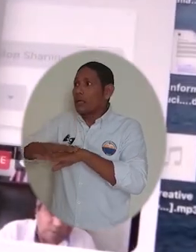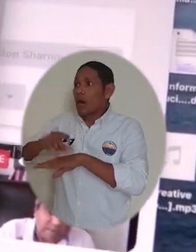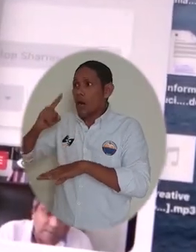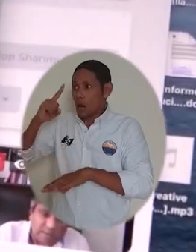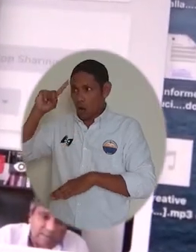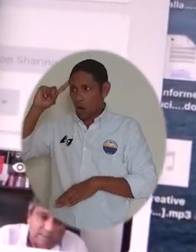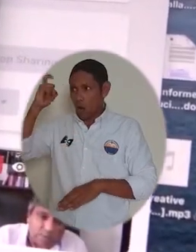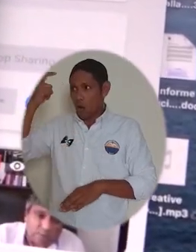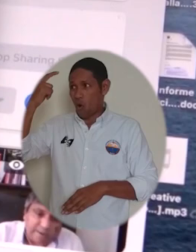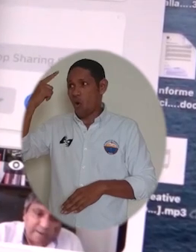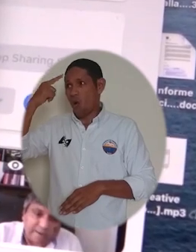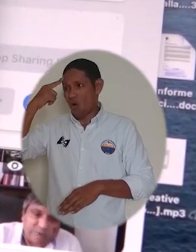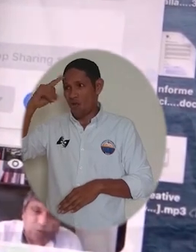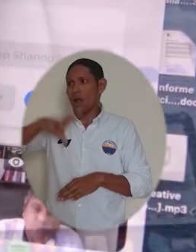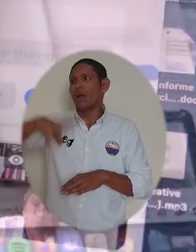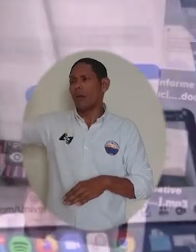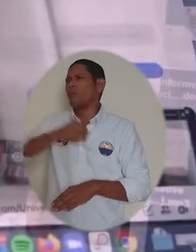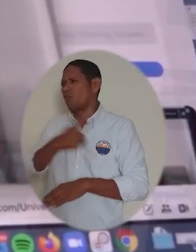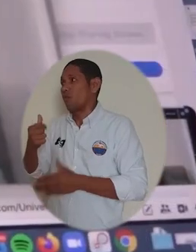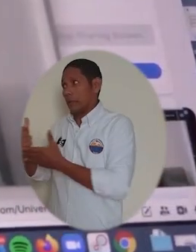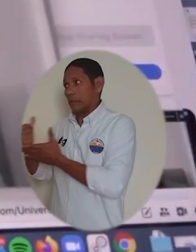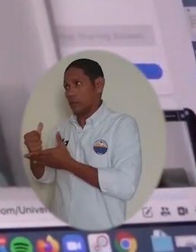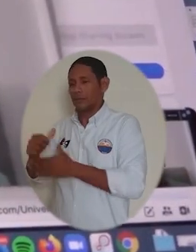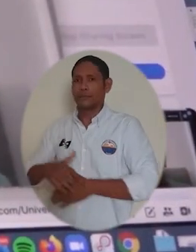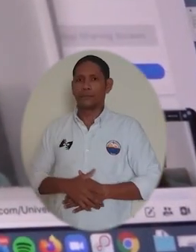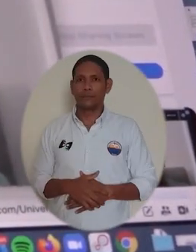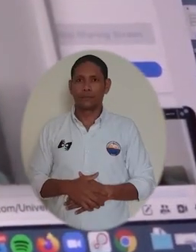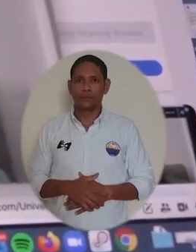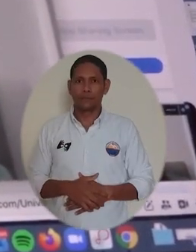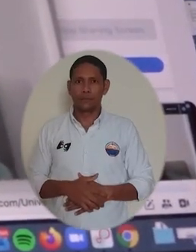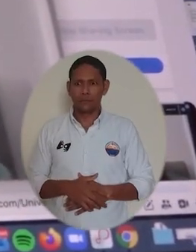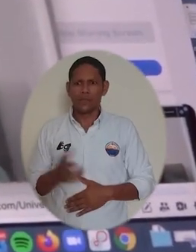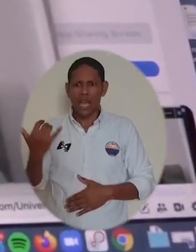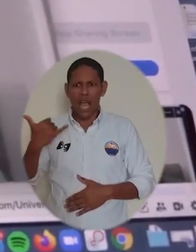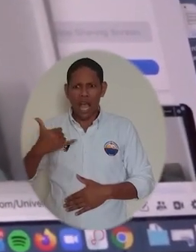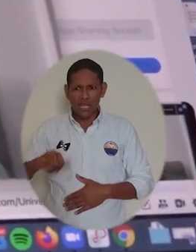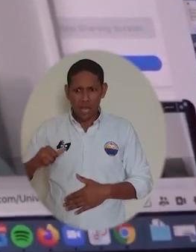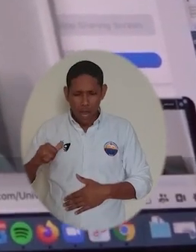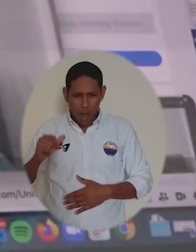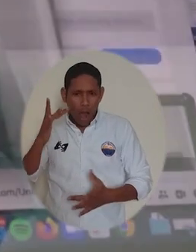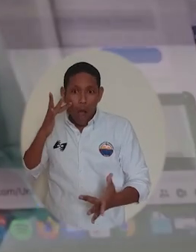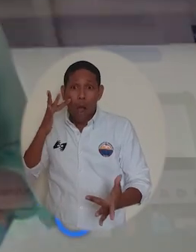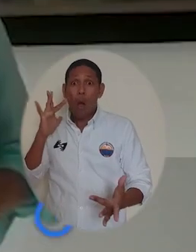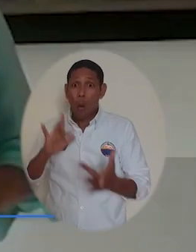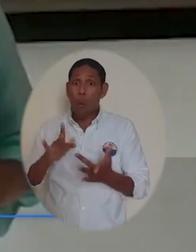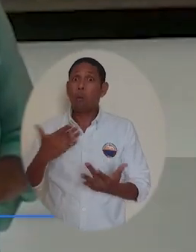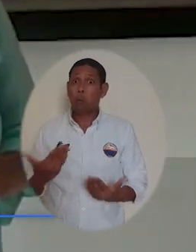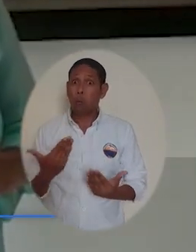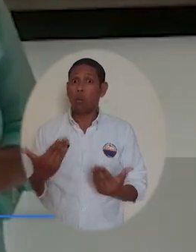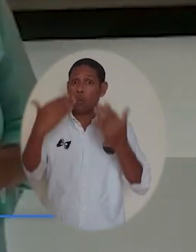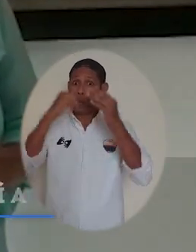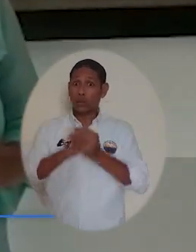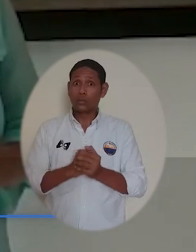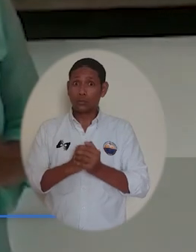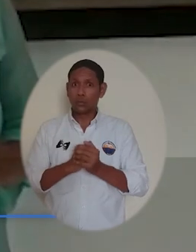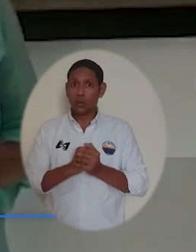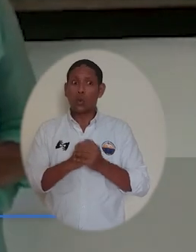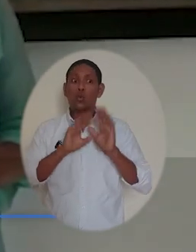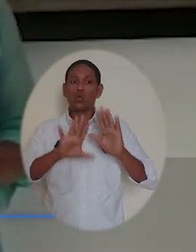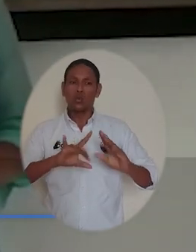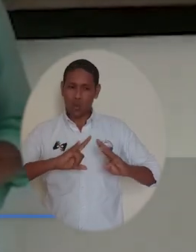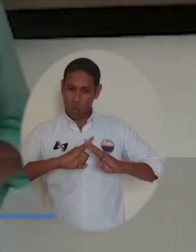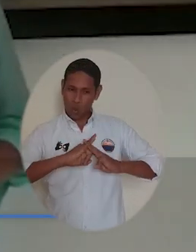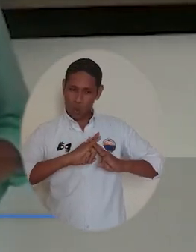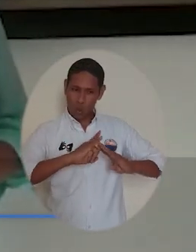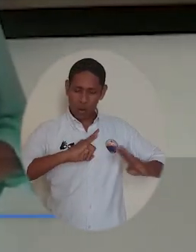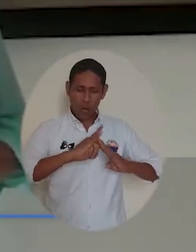a solicitar al Distrito de Santa Marta y la Gobernación del Magdalena su contribución a este propósito. Estas medidas que se han tomado son medidas muy